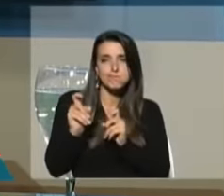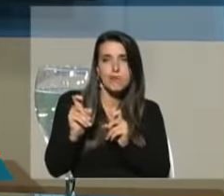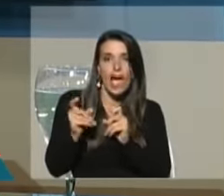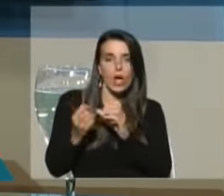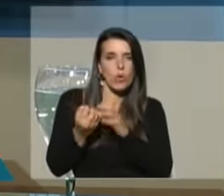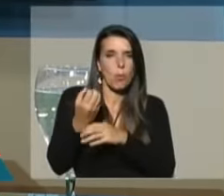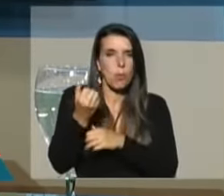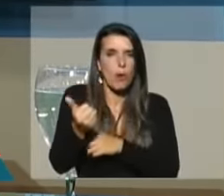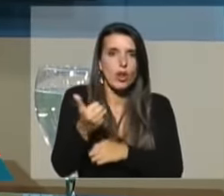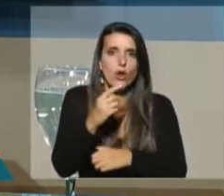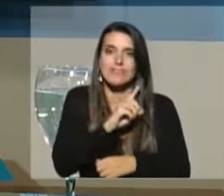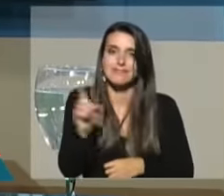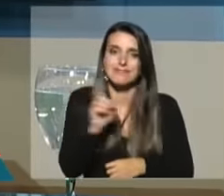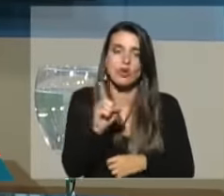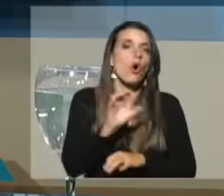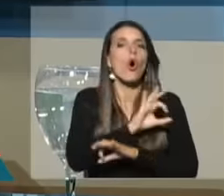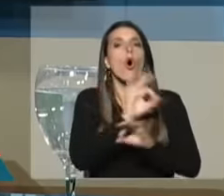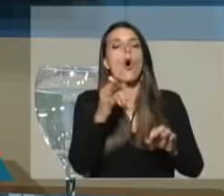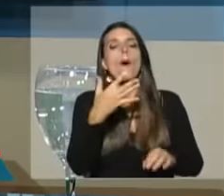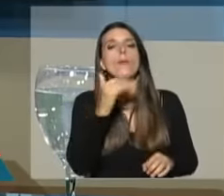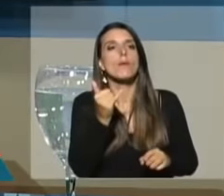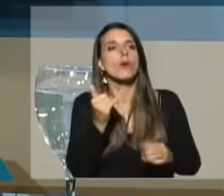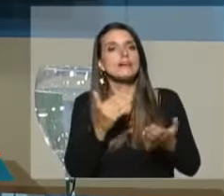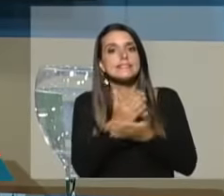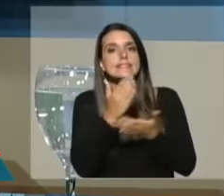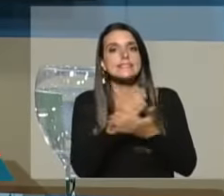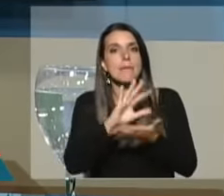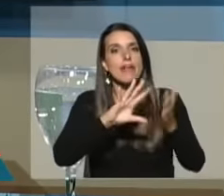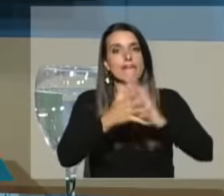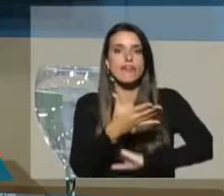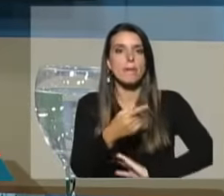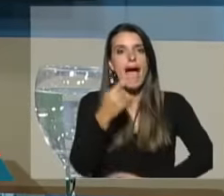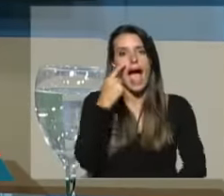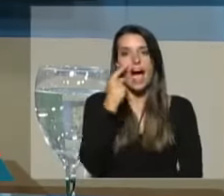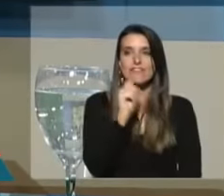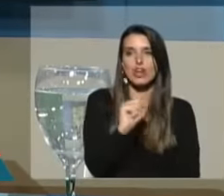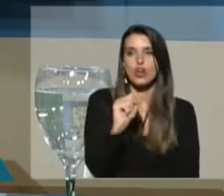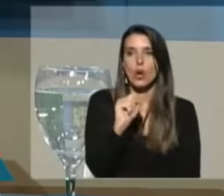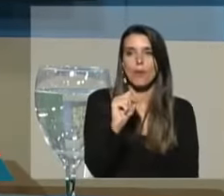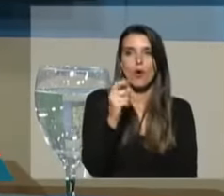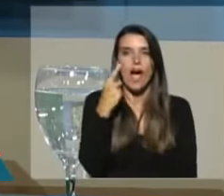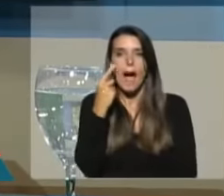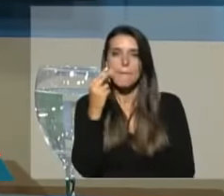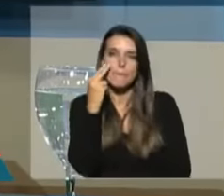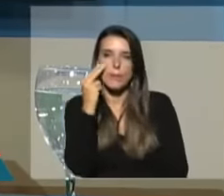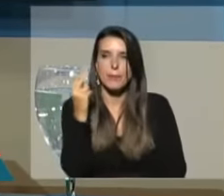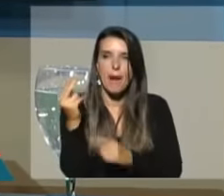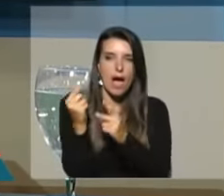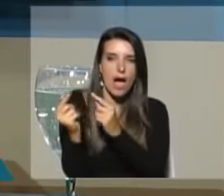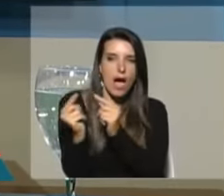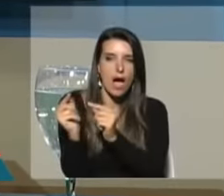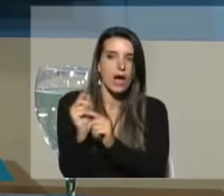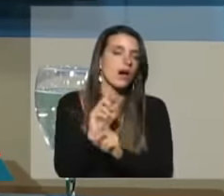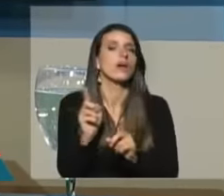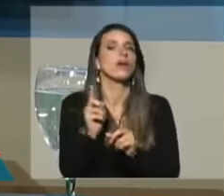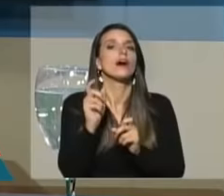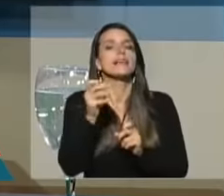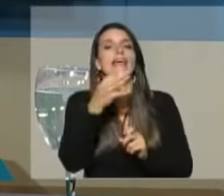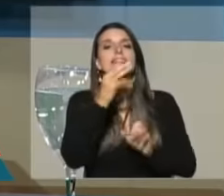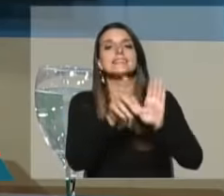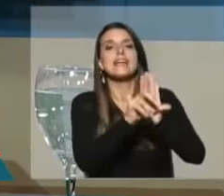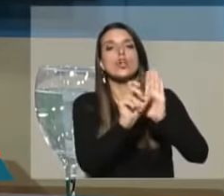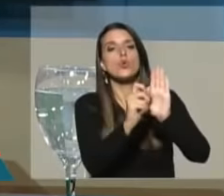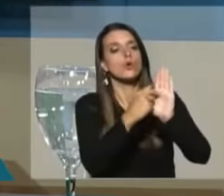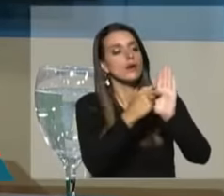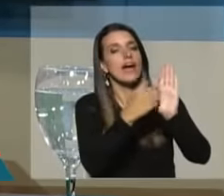bueno se construye desde mirar todo por el ojo de la cerradura de las eventuales patologías la que habla de la LUC es